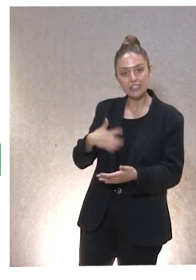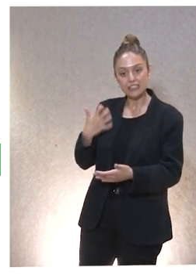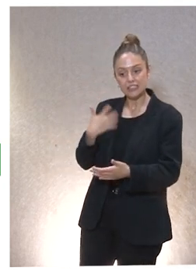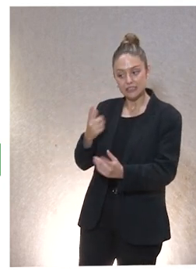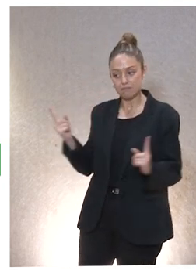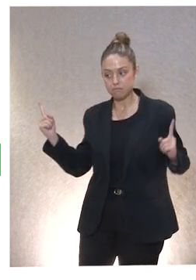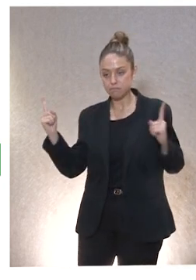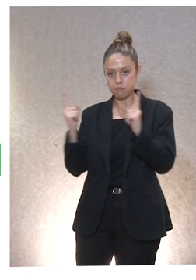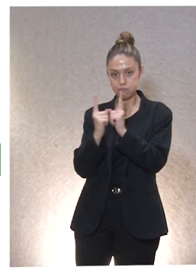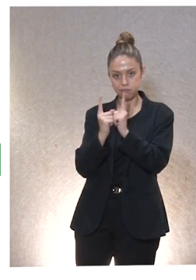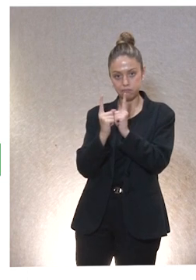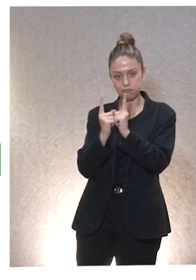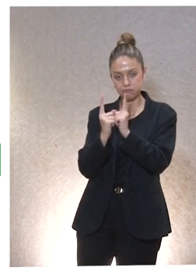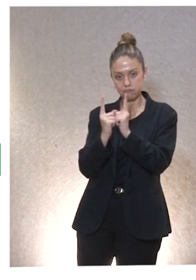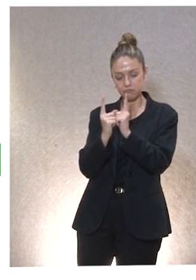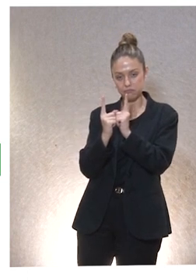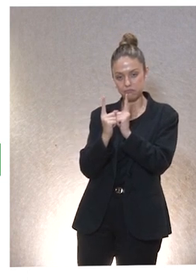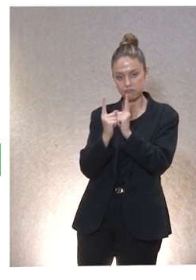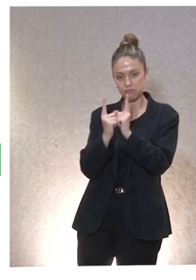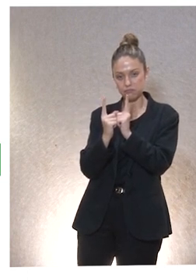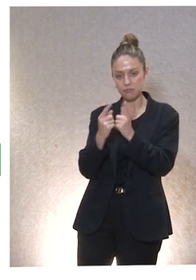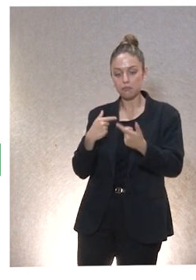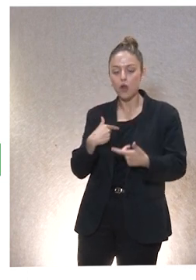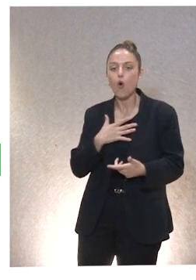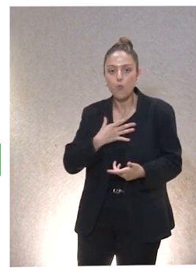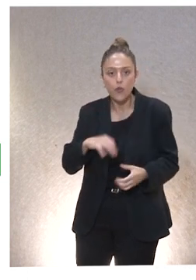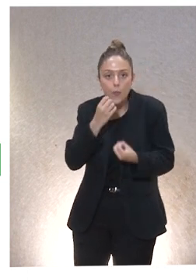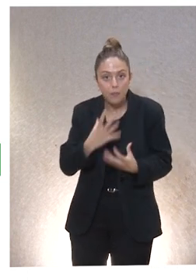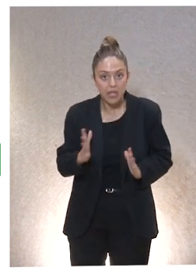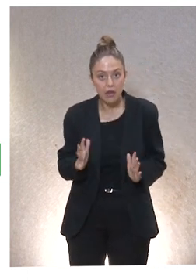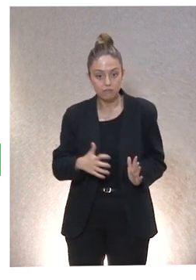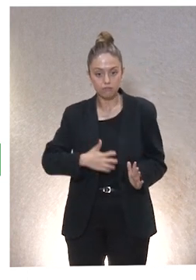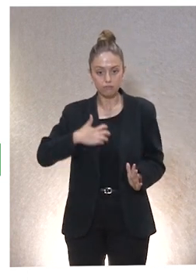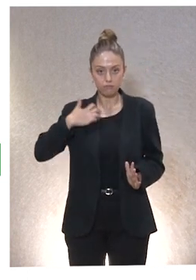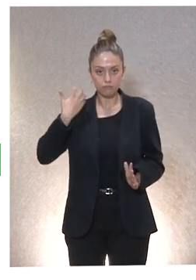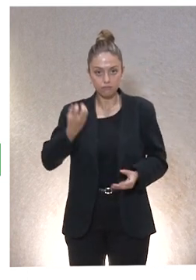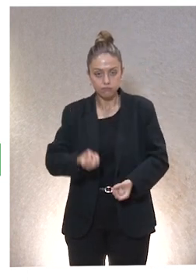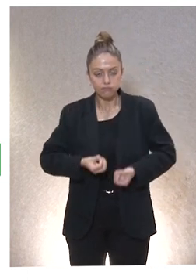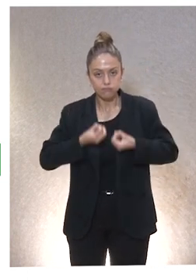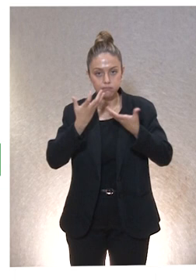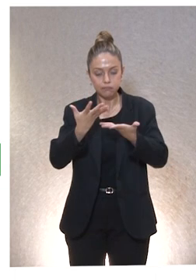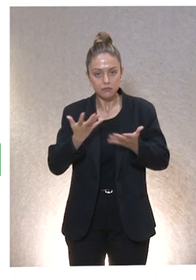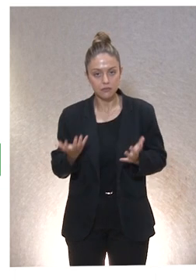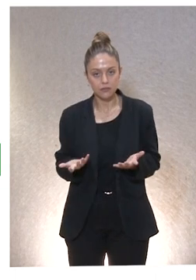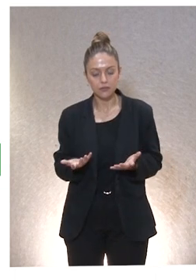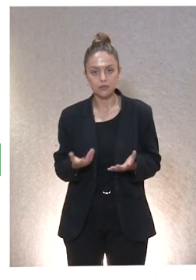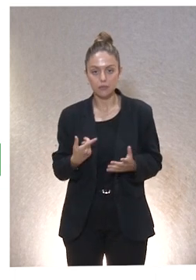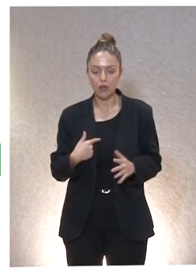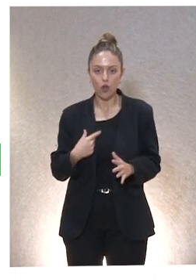indignamos. Punto. Pero me puede indignar bien, pero teniendo presente eso.